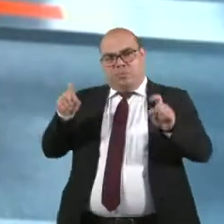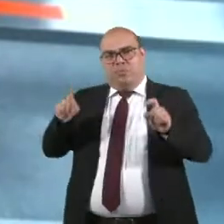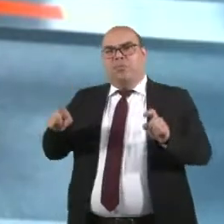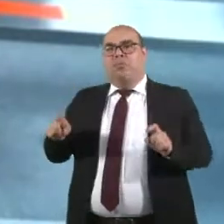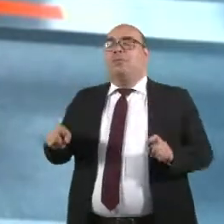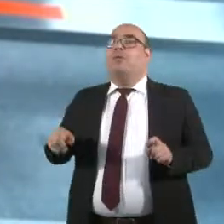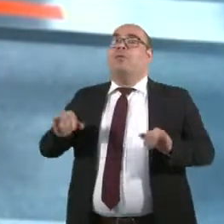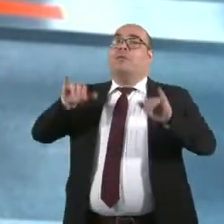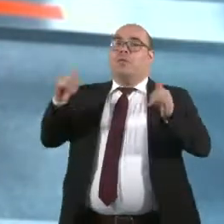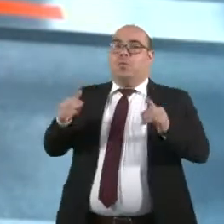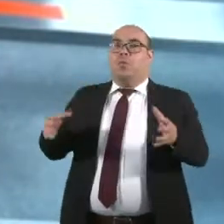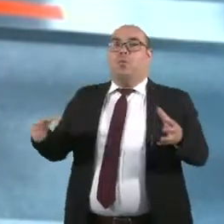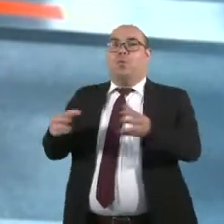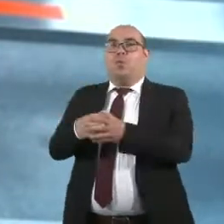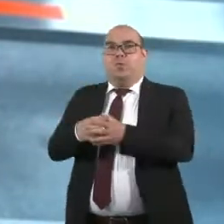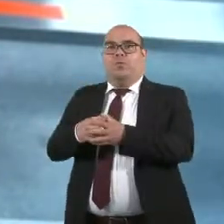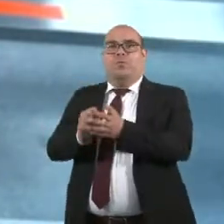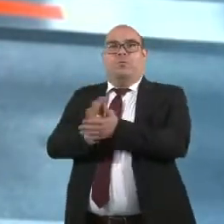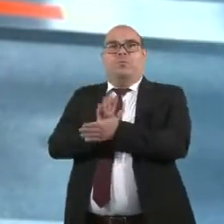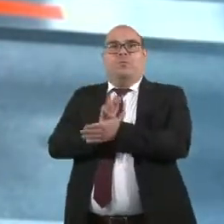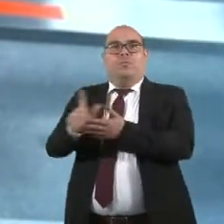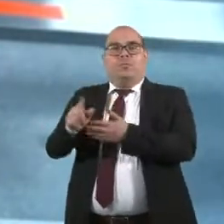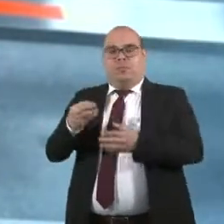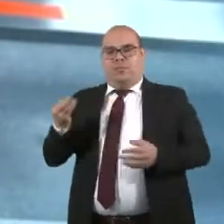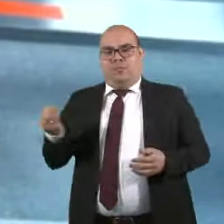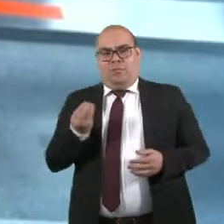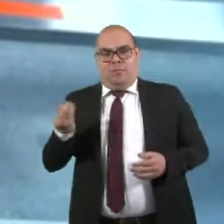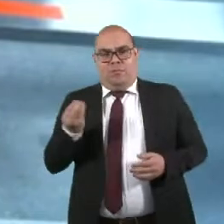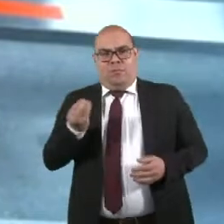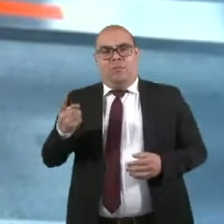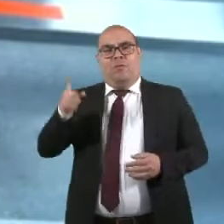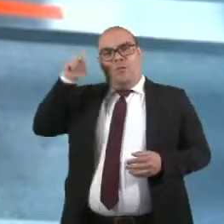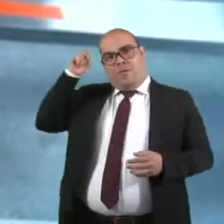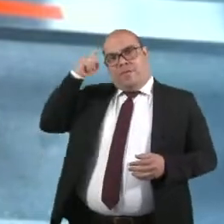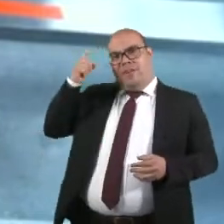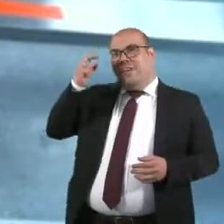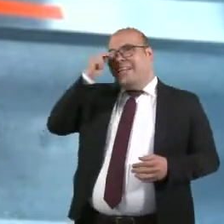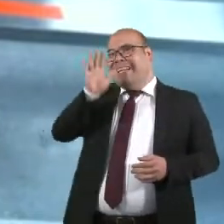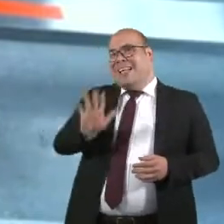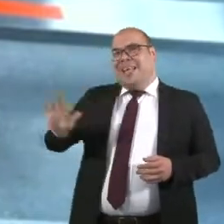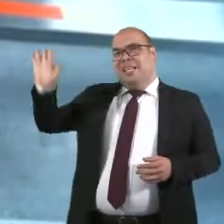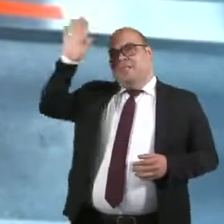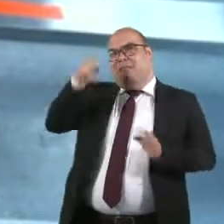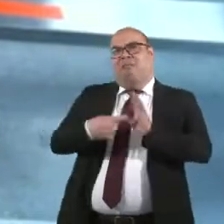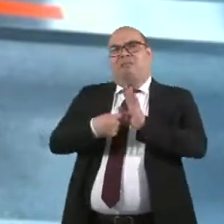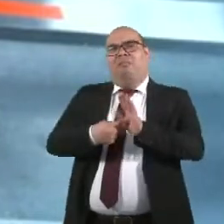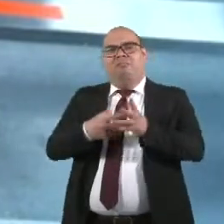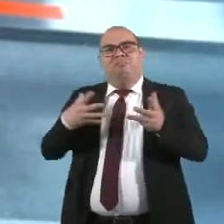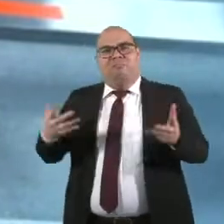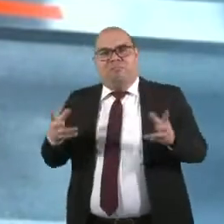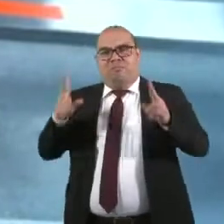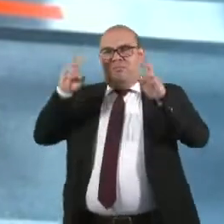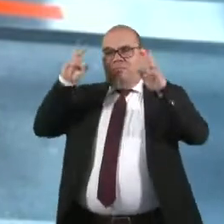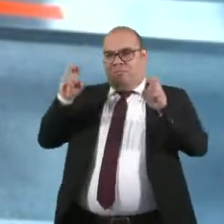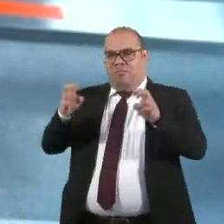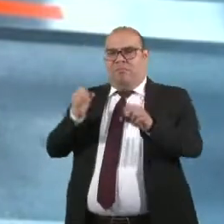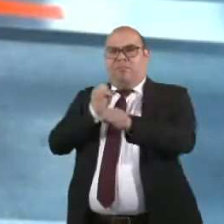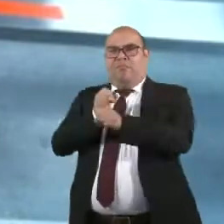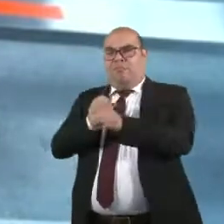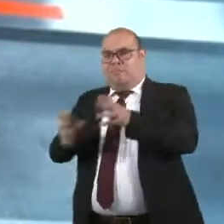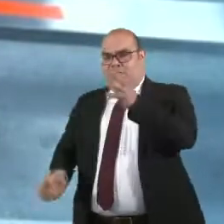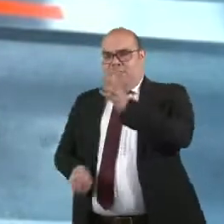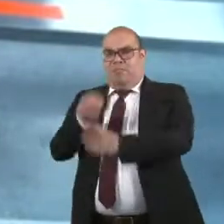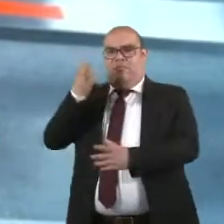paramilitares, por parte del gobierno nacional, instituyéndola a través de las